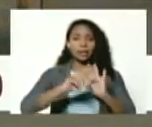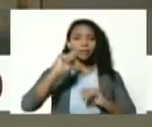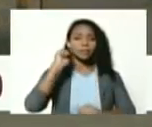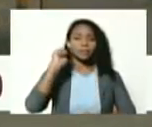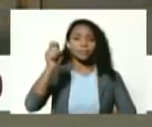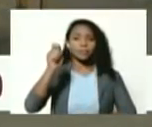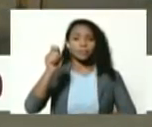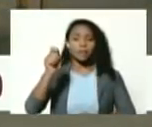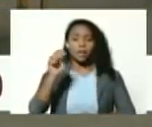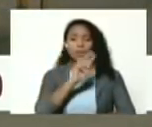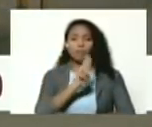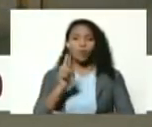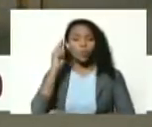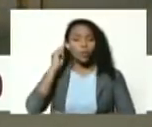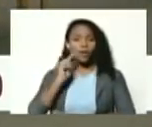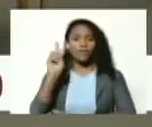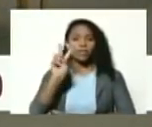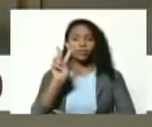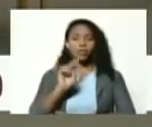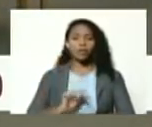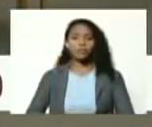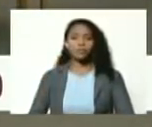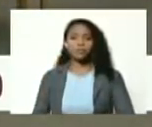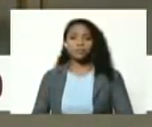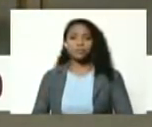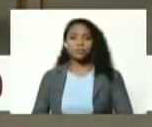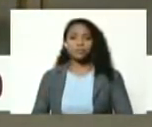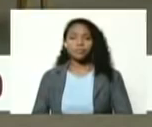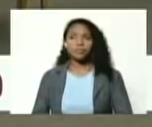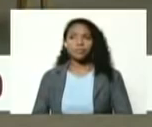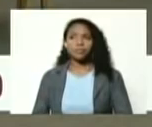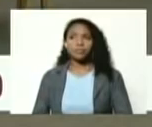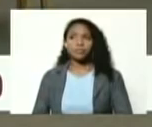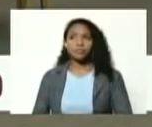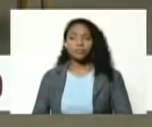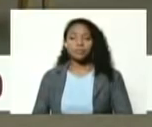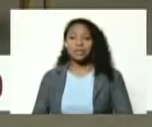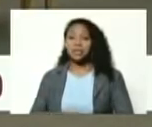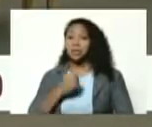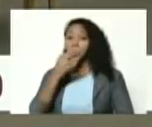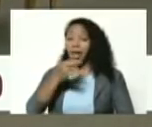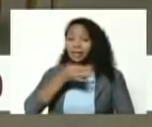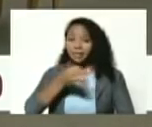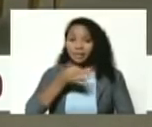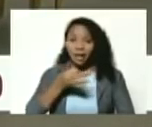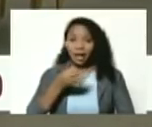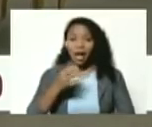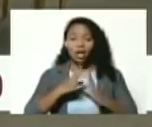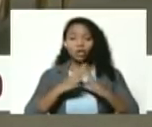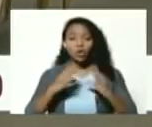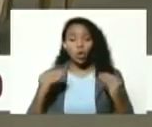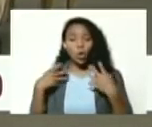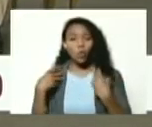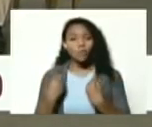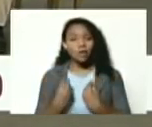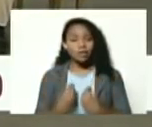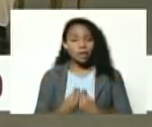de la república bolivariana de venezuela bueno buenas tardes a todos compañeros